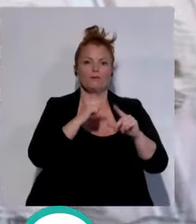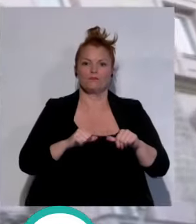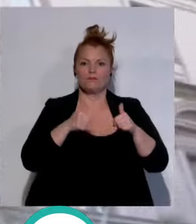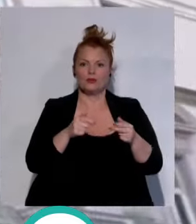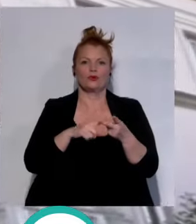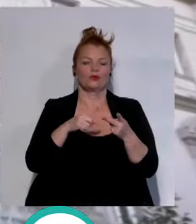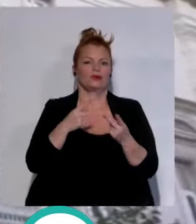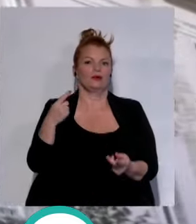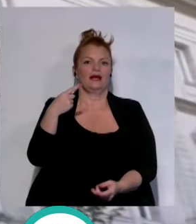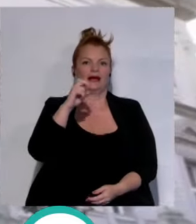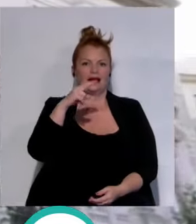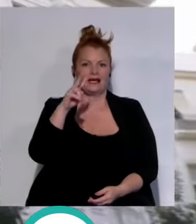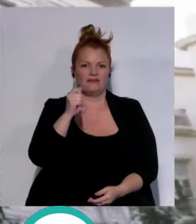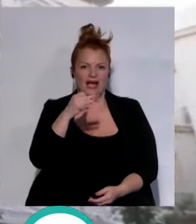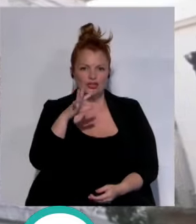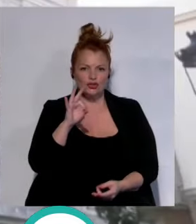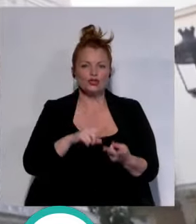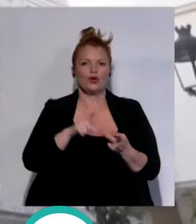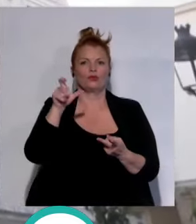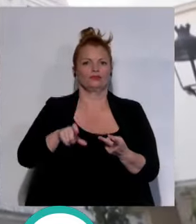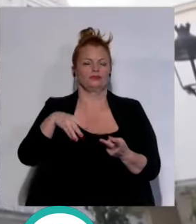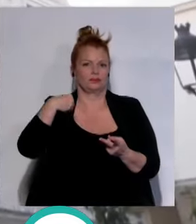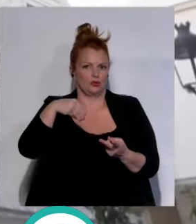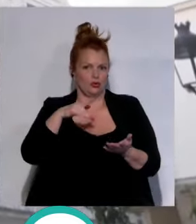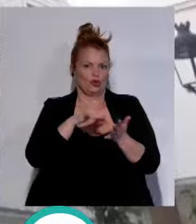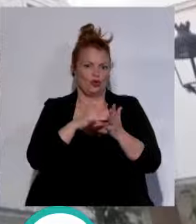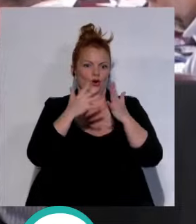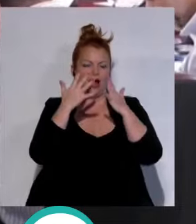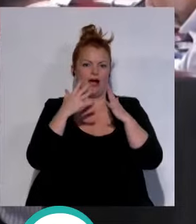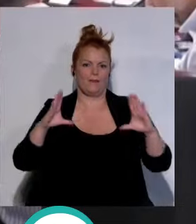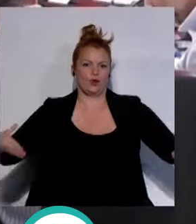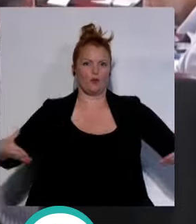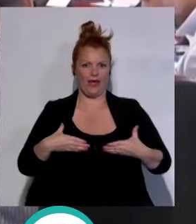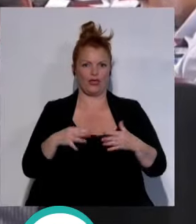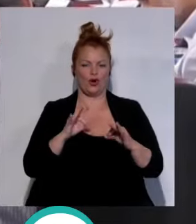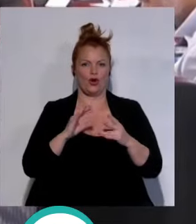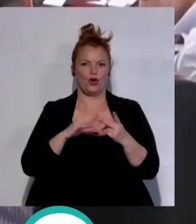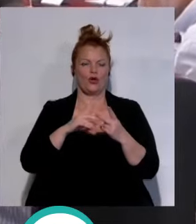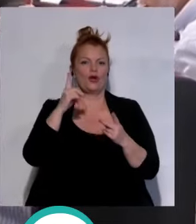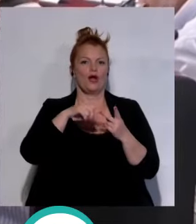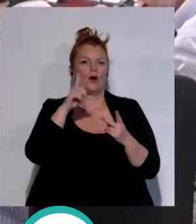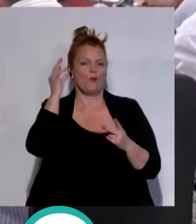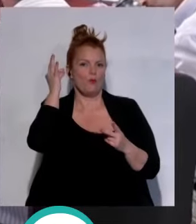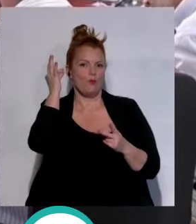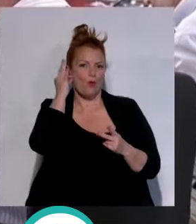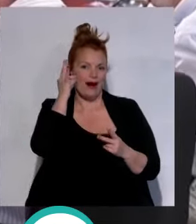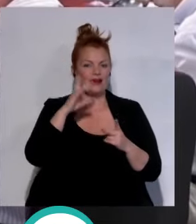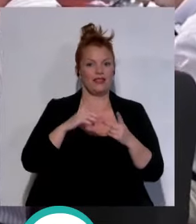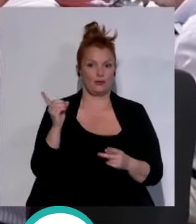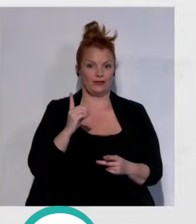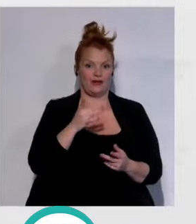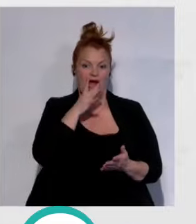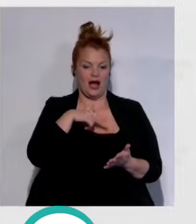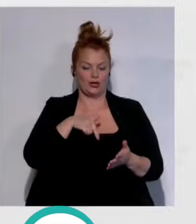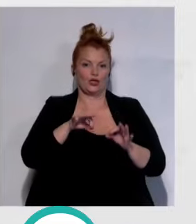Gervasio Hernández Palomeque, presidiendo una corporación aún sin mujeres diputadas y ahora tengo la suerte